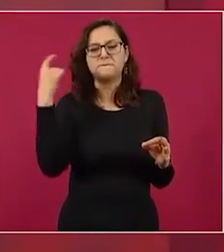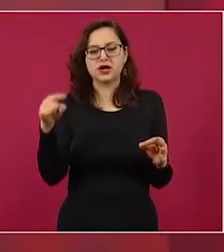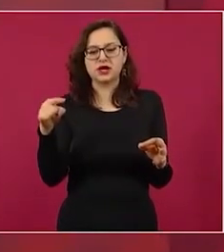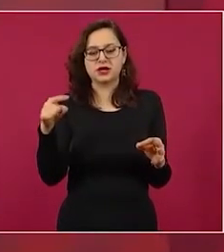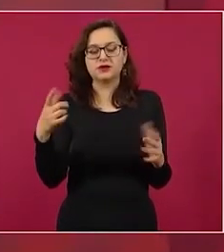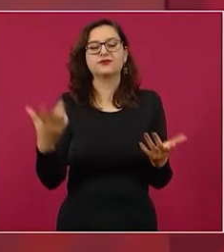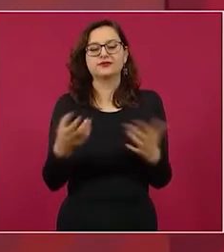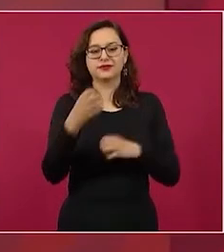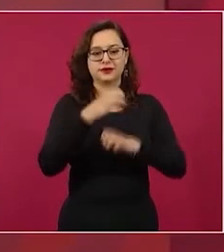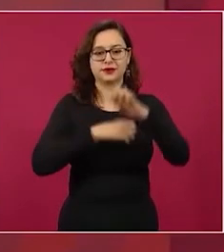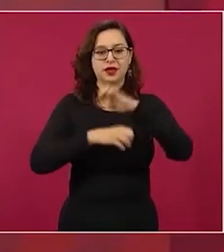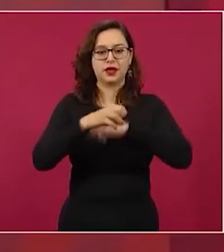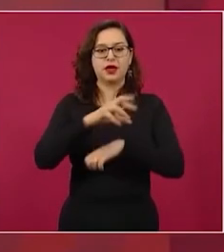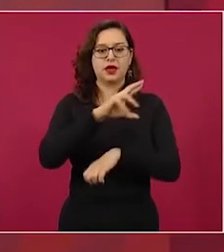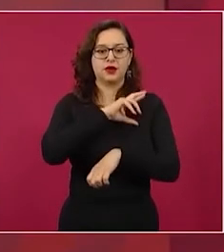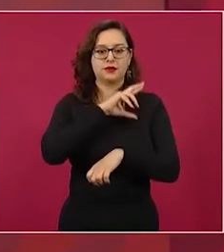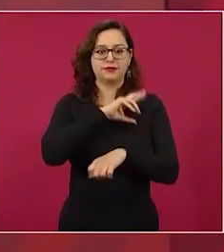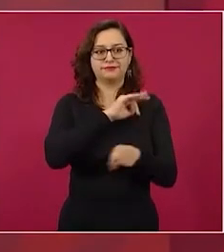empresas